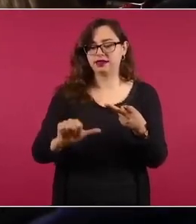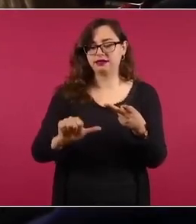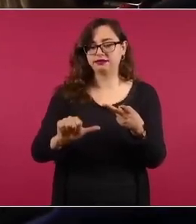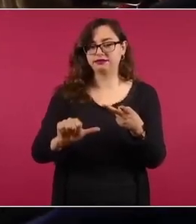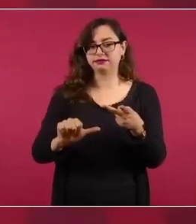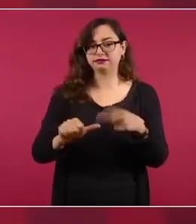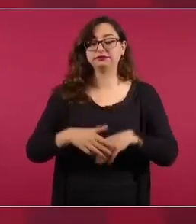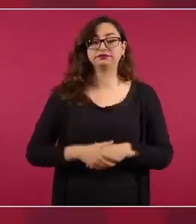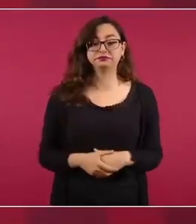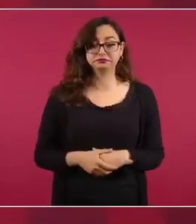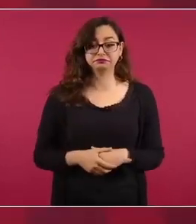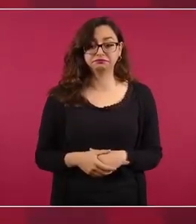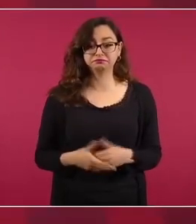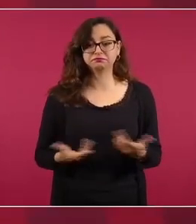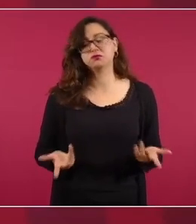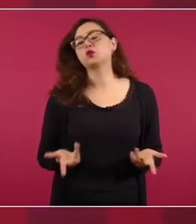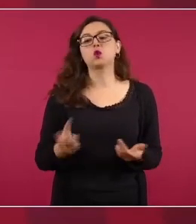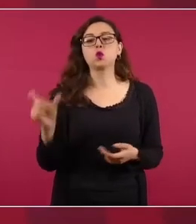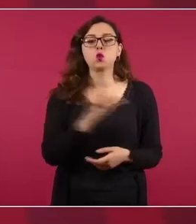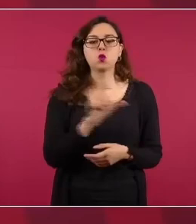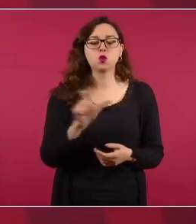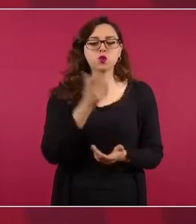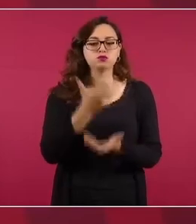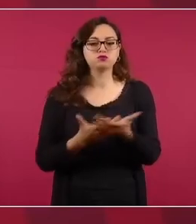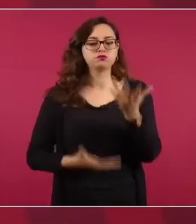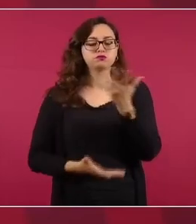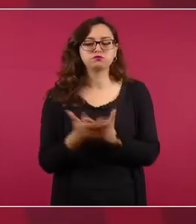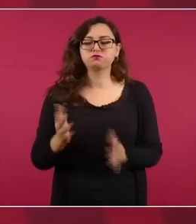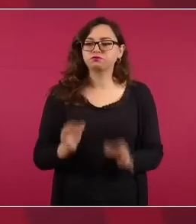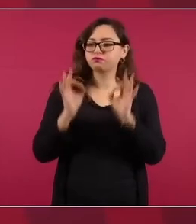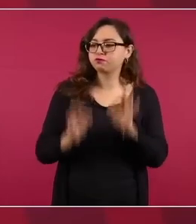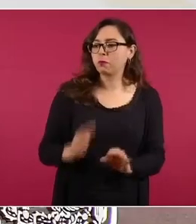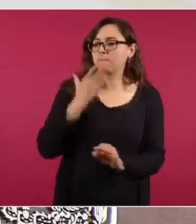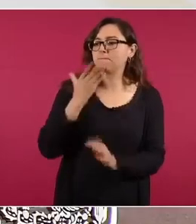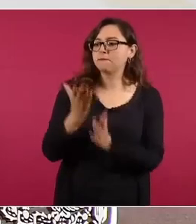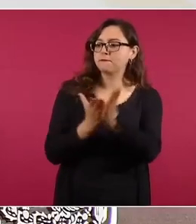actúa con rectitud con honestidad se pueden enfrentar